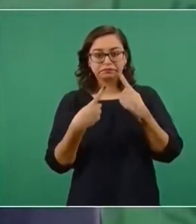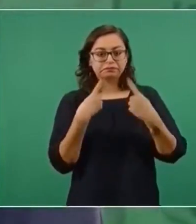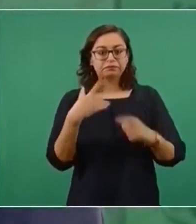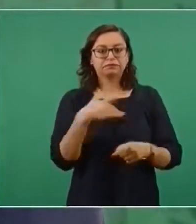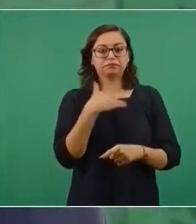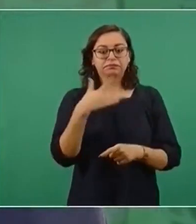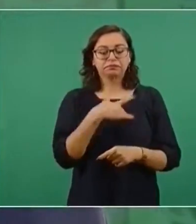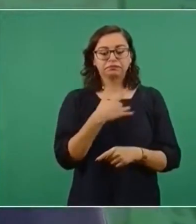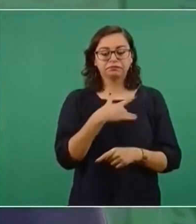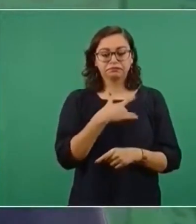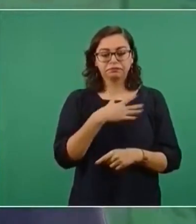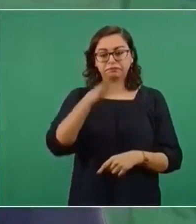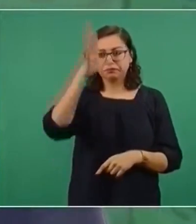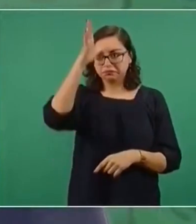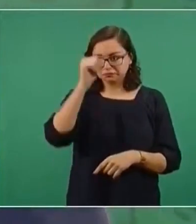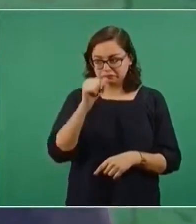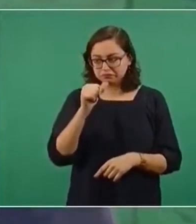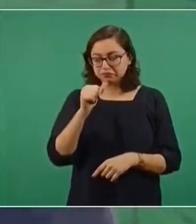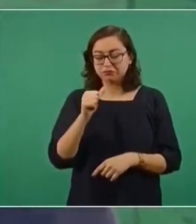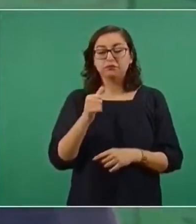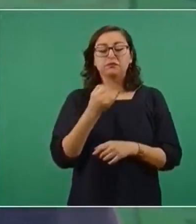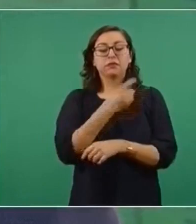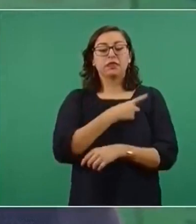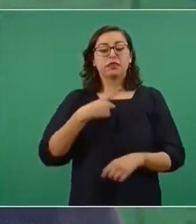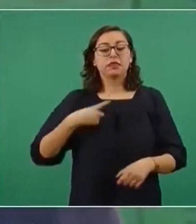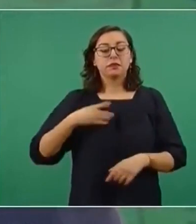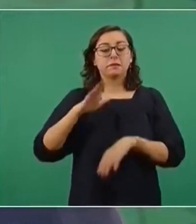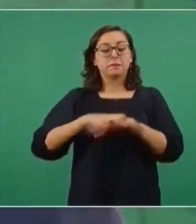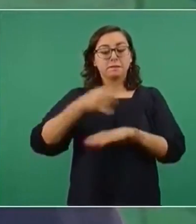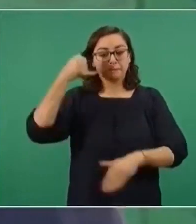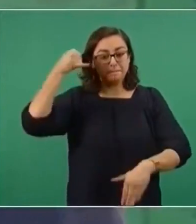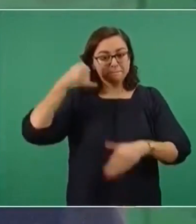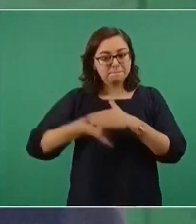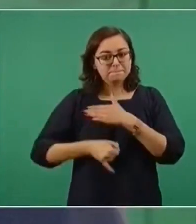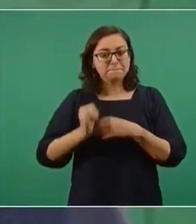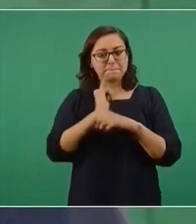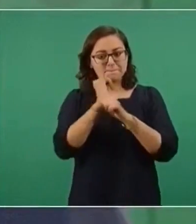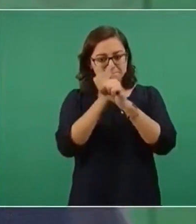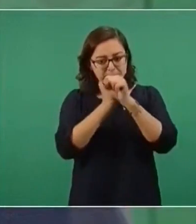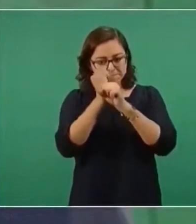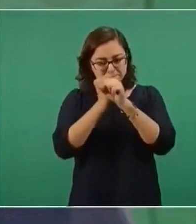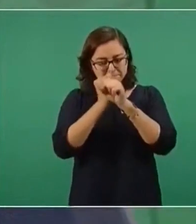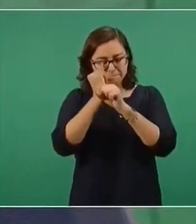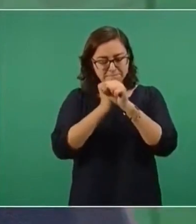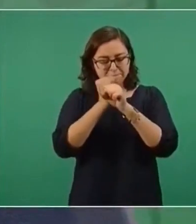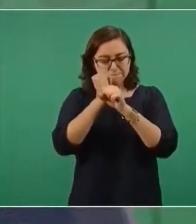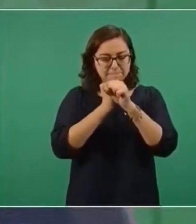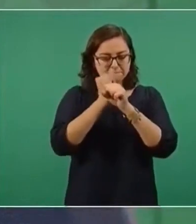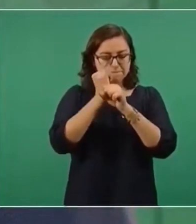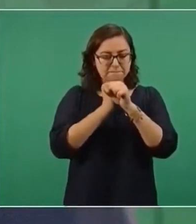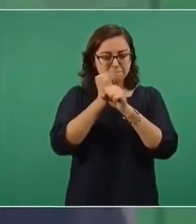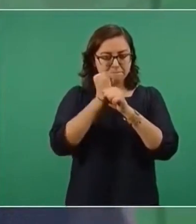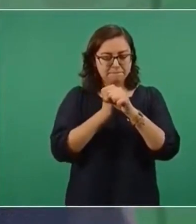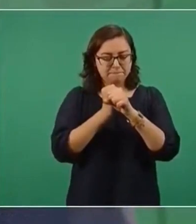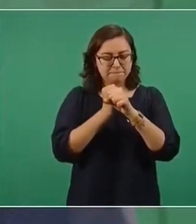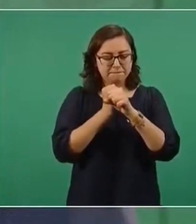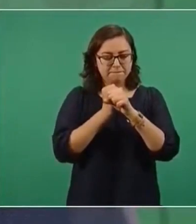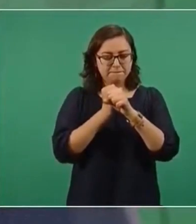una investigación a fondo, vamos a ayudar